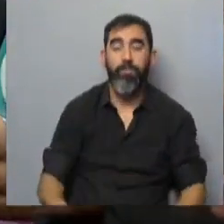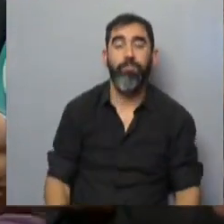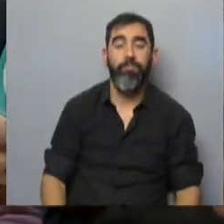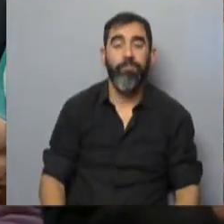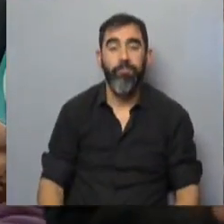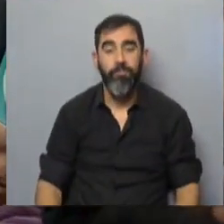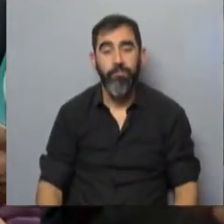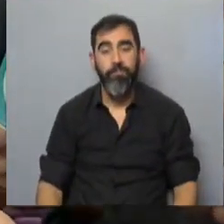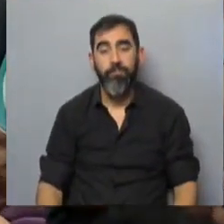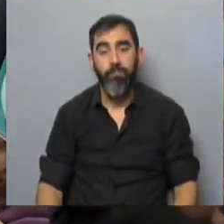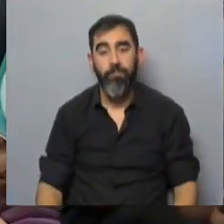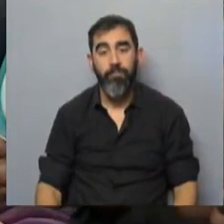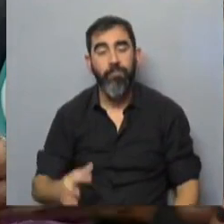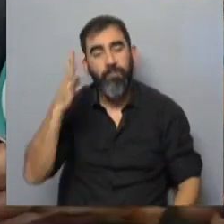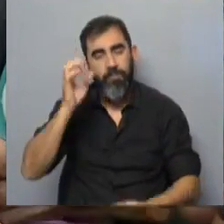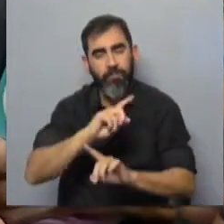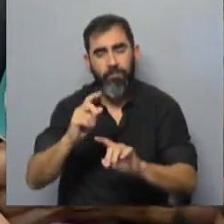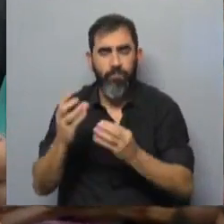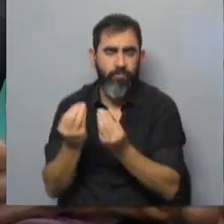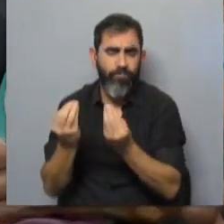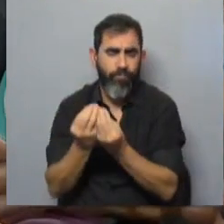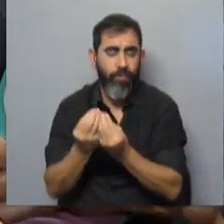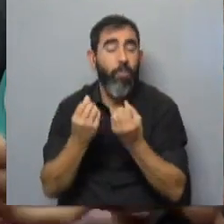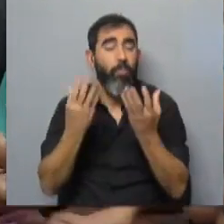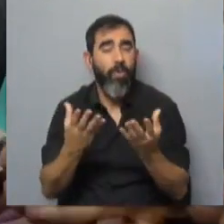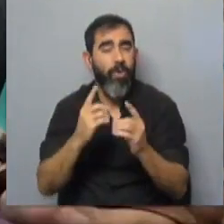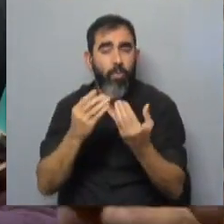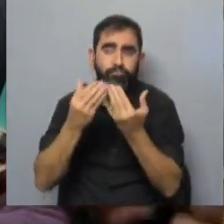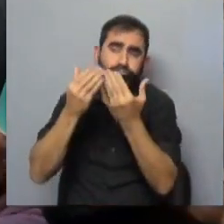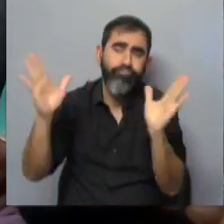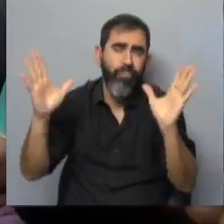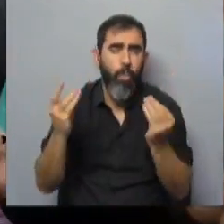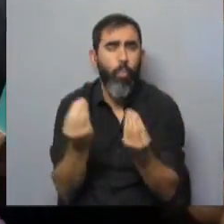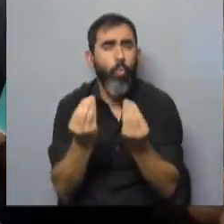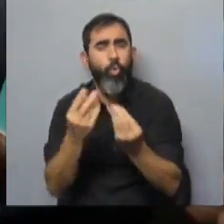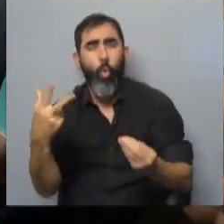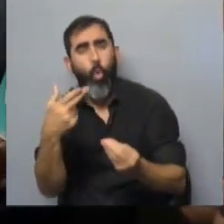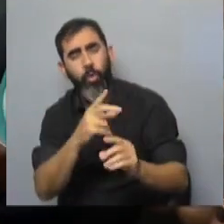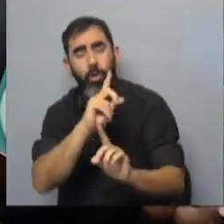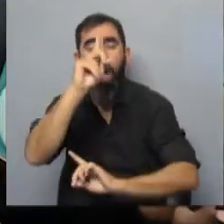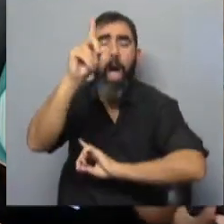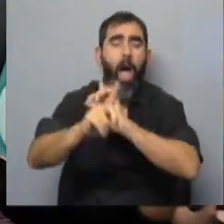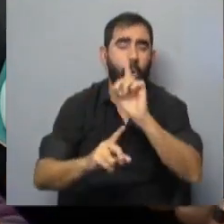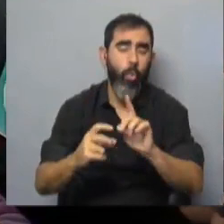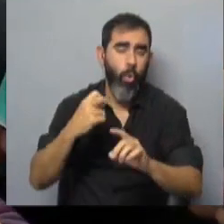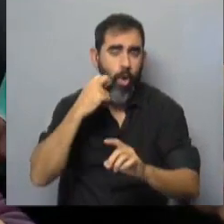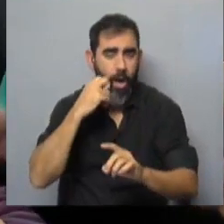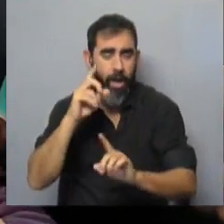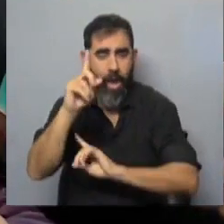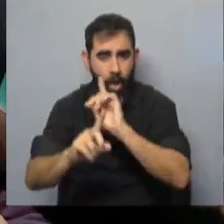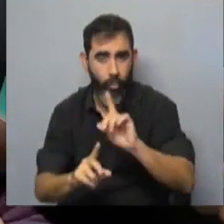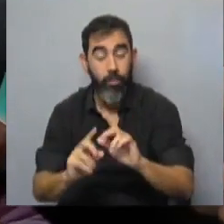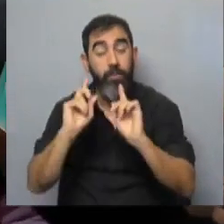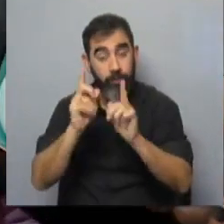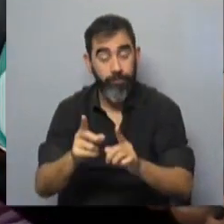Pero no creo que haya una invasión porque tampoco se abre un espectro de muchos cortes. También es cierto